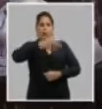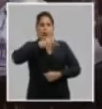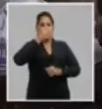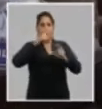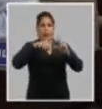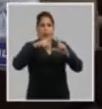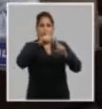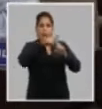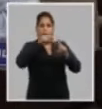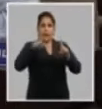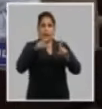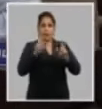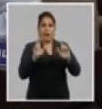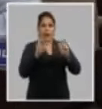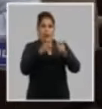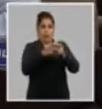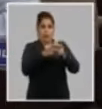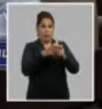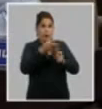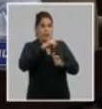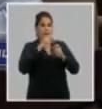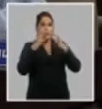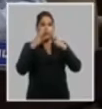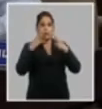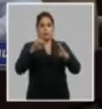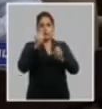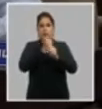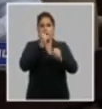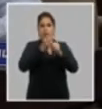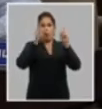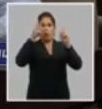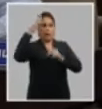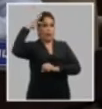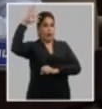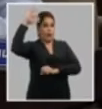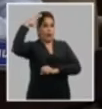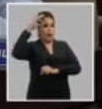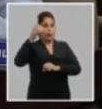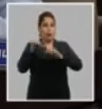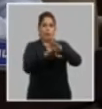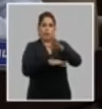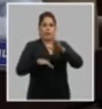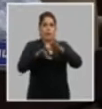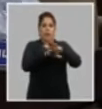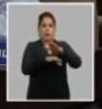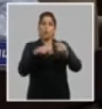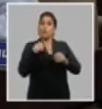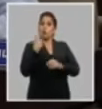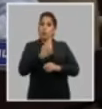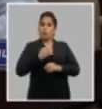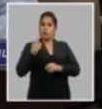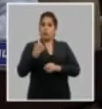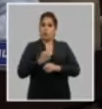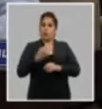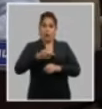entre los temas evaluados ayer en la comisión a la importancia del trabajo político ideológico en la base nosotros